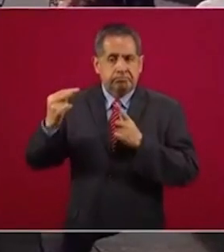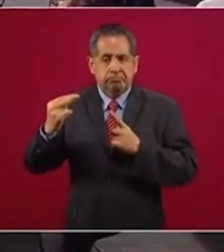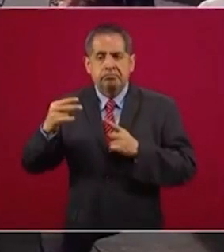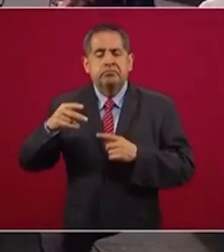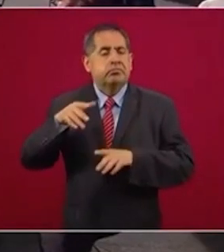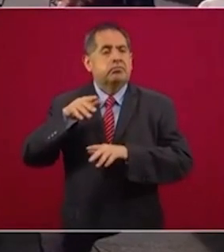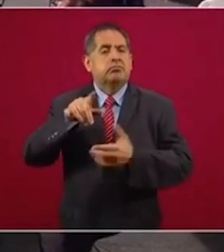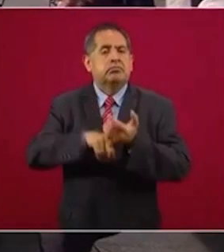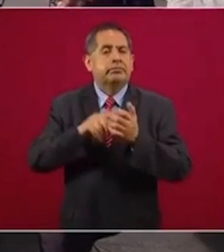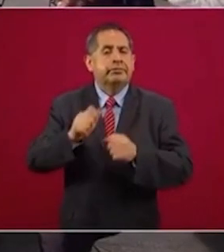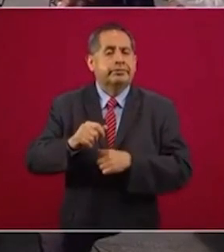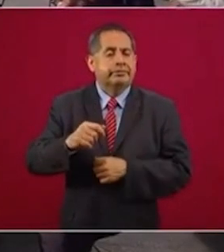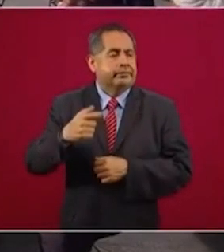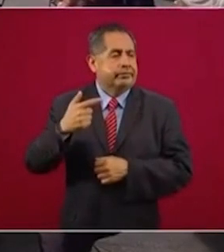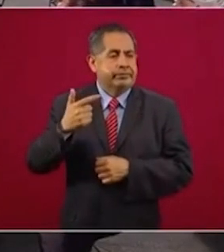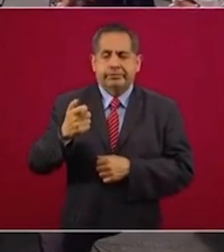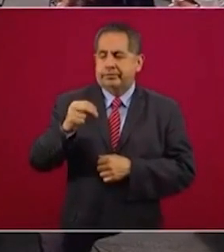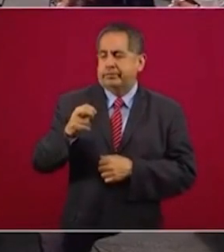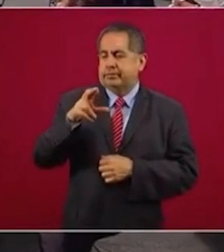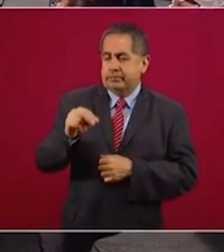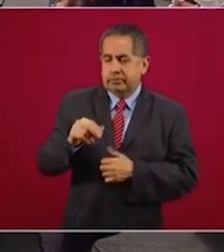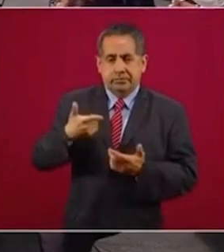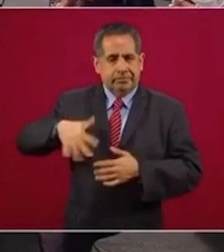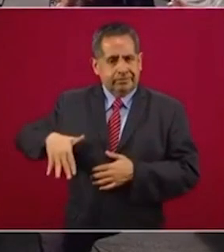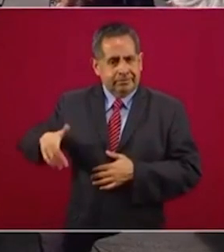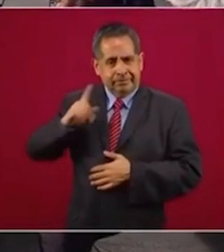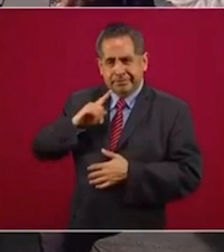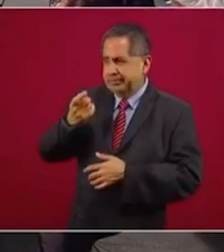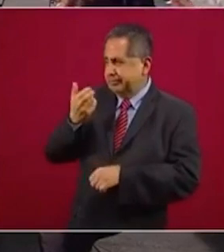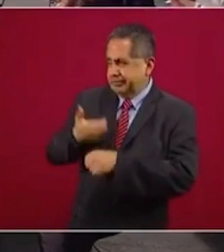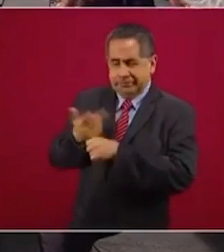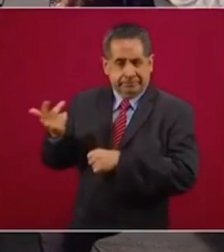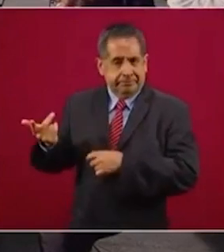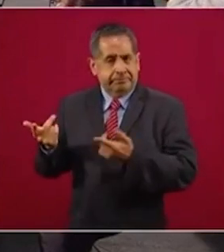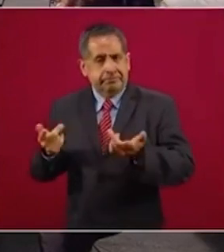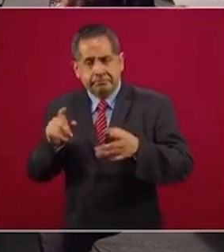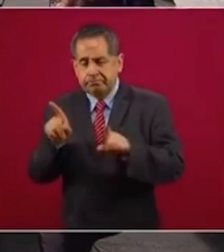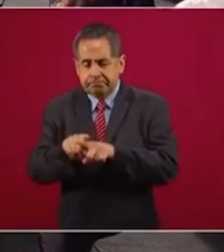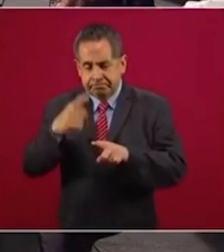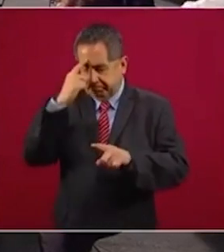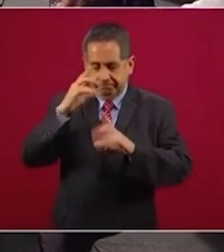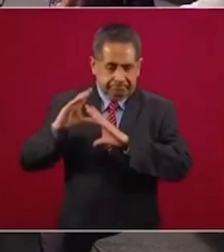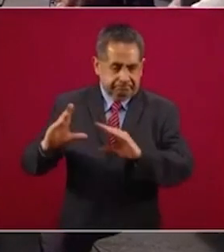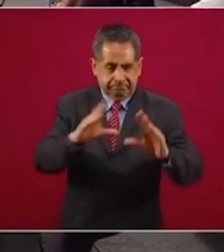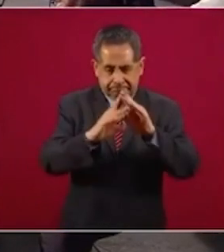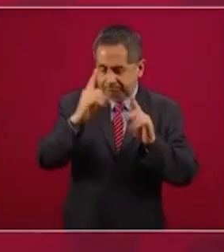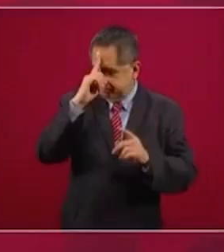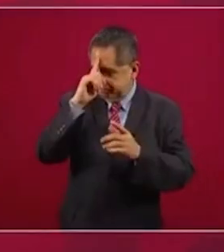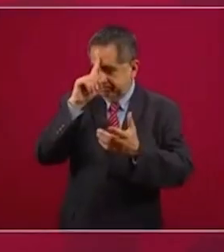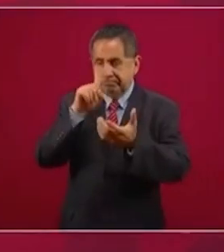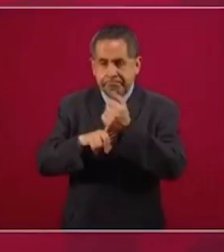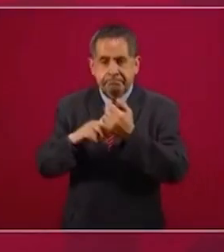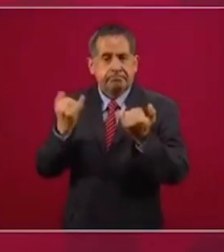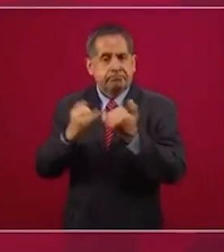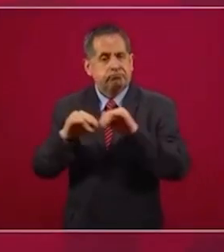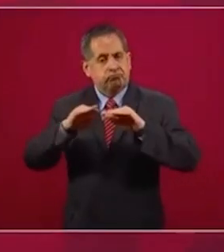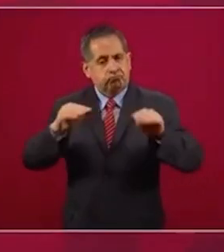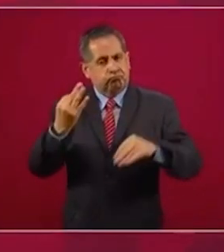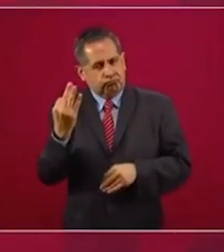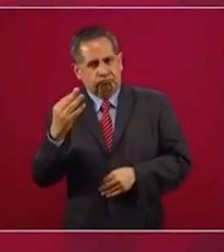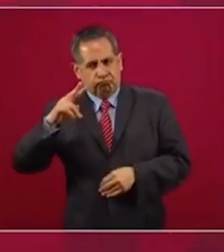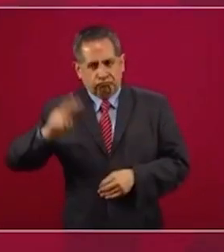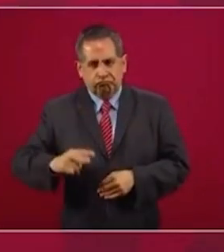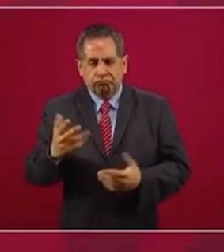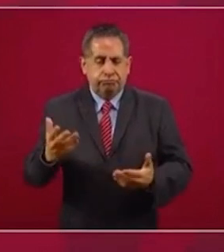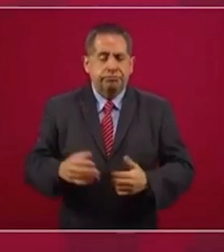la secretaria de Género, y realmente llegar a lograr esta igualdad sustantiva. Y